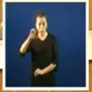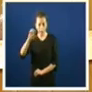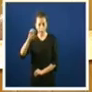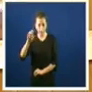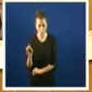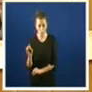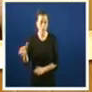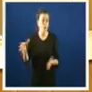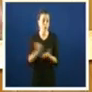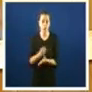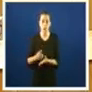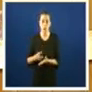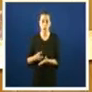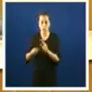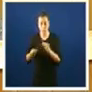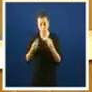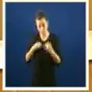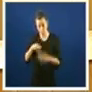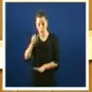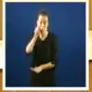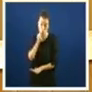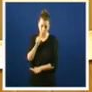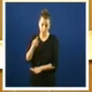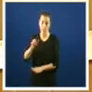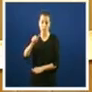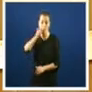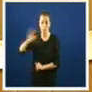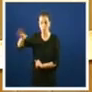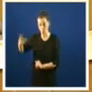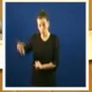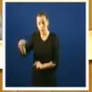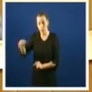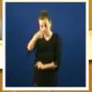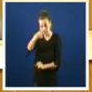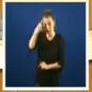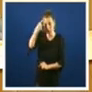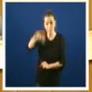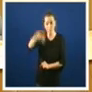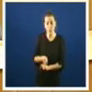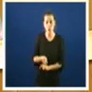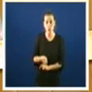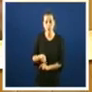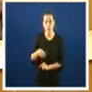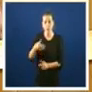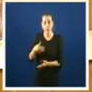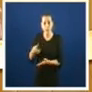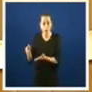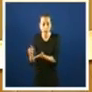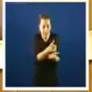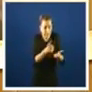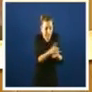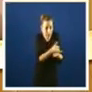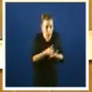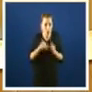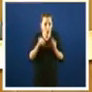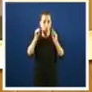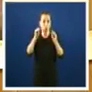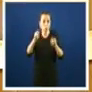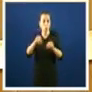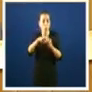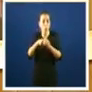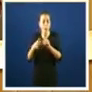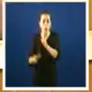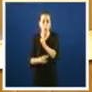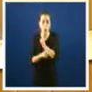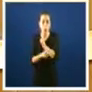somos dourense E os que non tamén Sabemos perfectamente Que se enriqueceu da súa condición de alcalde